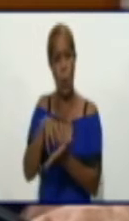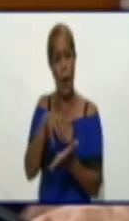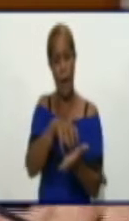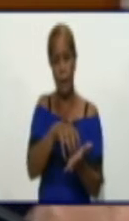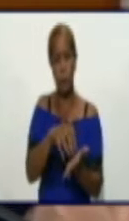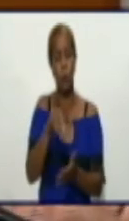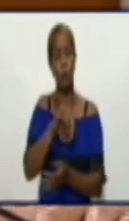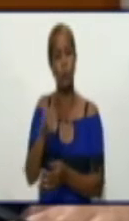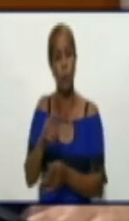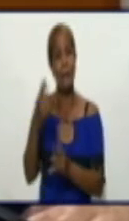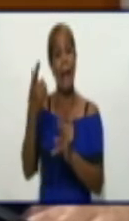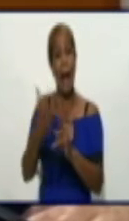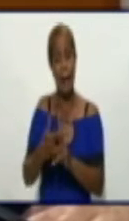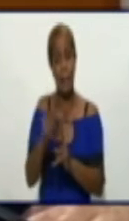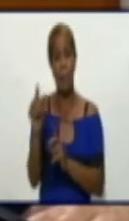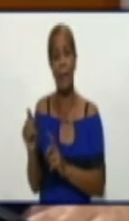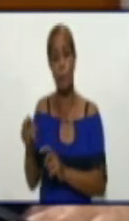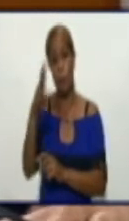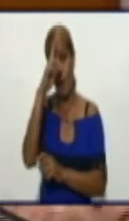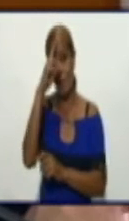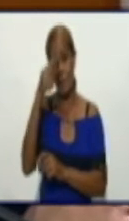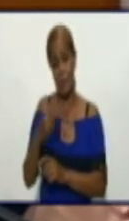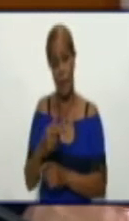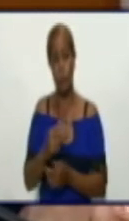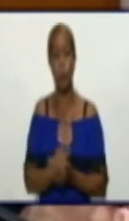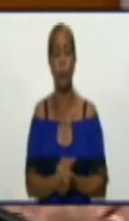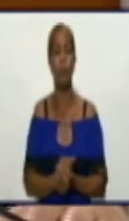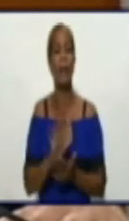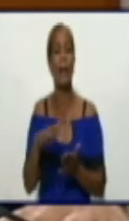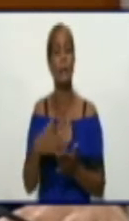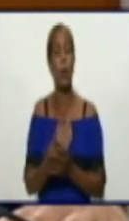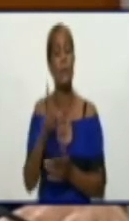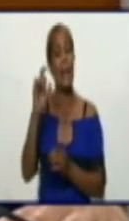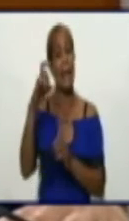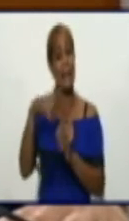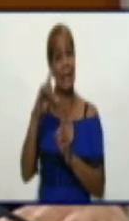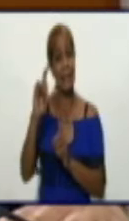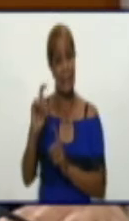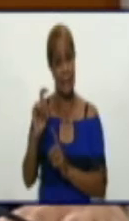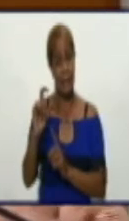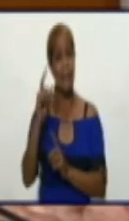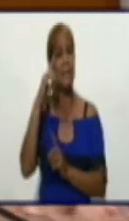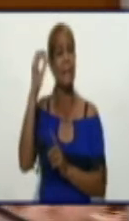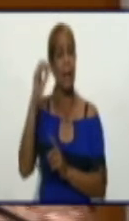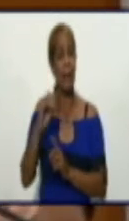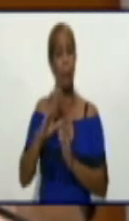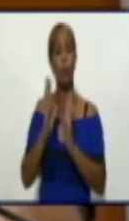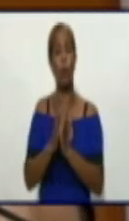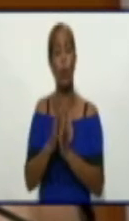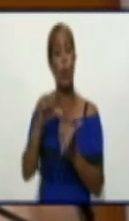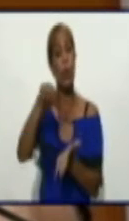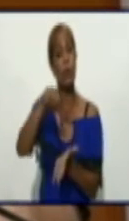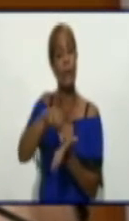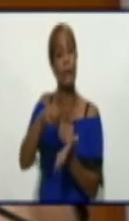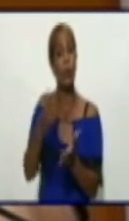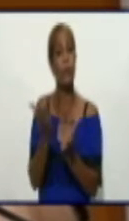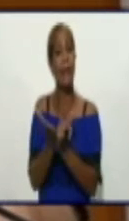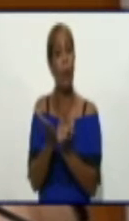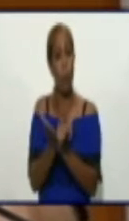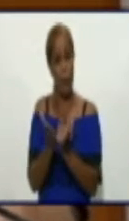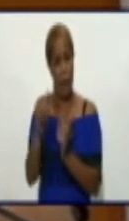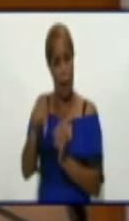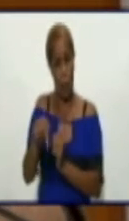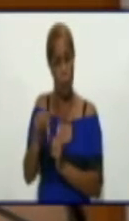Precisamente hoy la central, toda la sede de los sindicatos nuestros, la sede es un centro de vacunación donde todo marcha muy bien